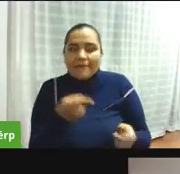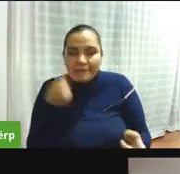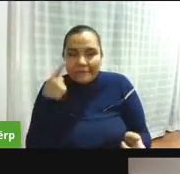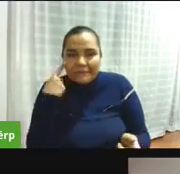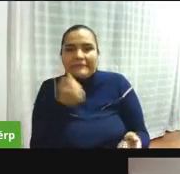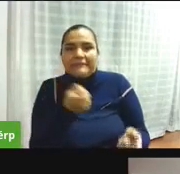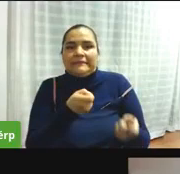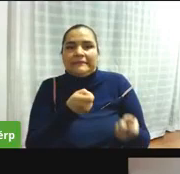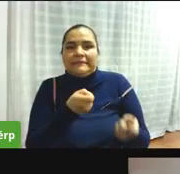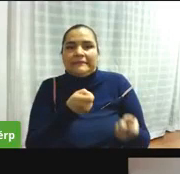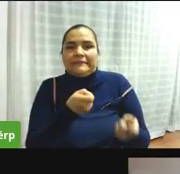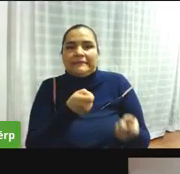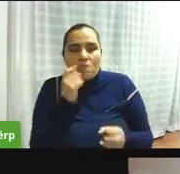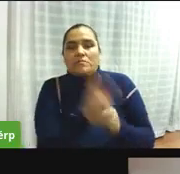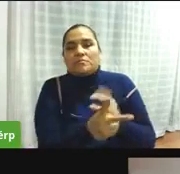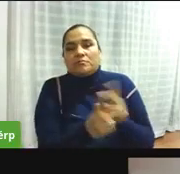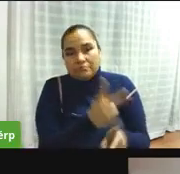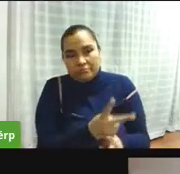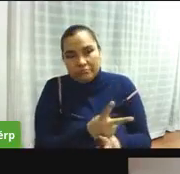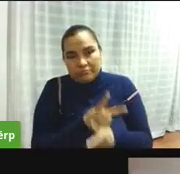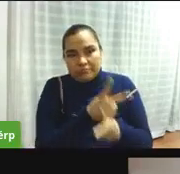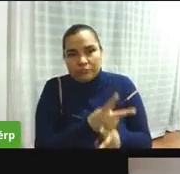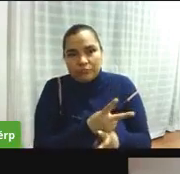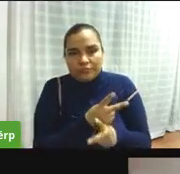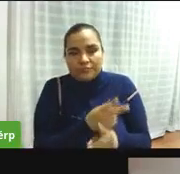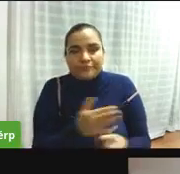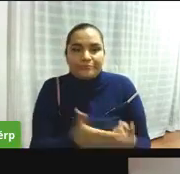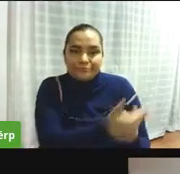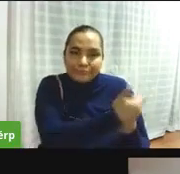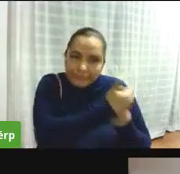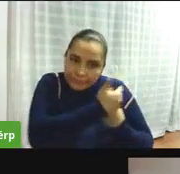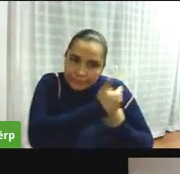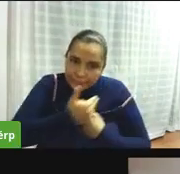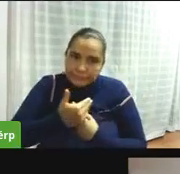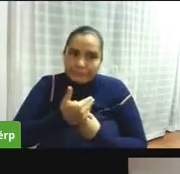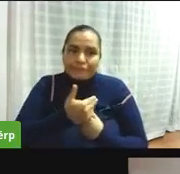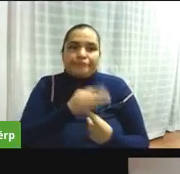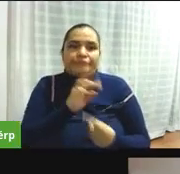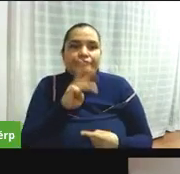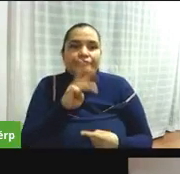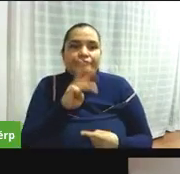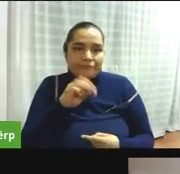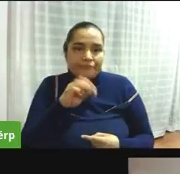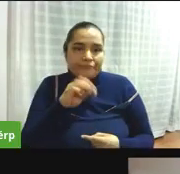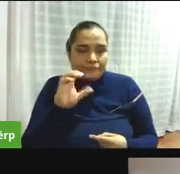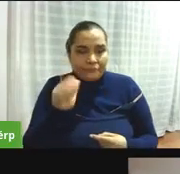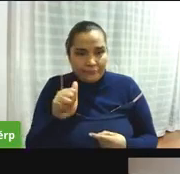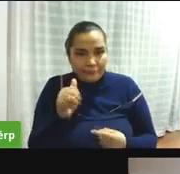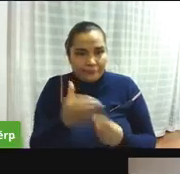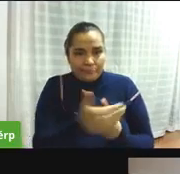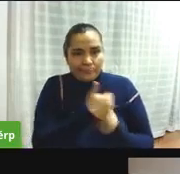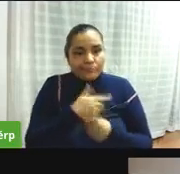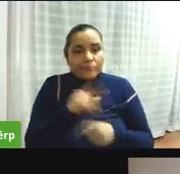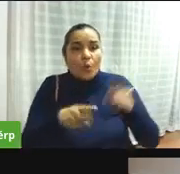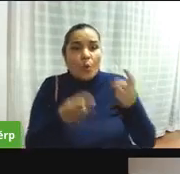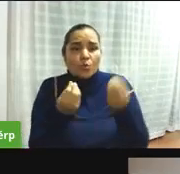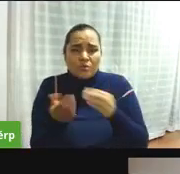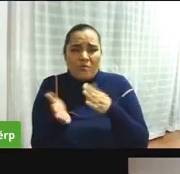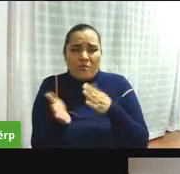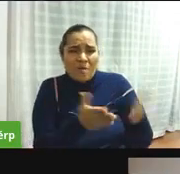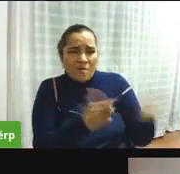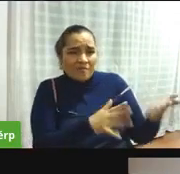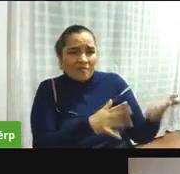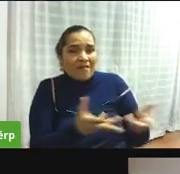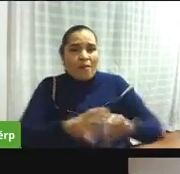los líderes y lideresas que han sido amenazados en bogotá muchos han muerto por defender el territorio y por trabajar entonces esta alianza con la moe nos permite más transparencia